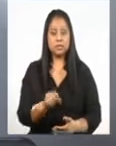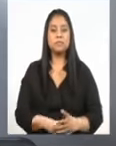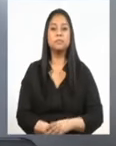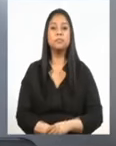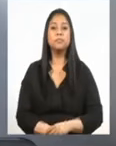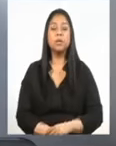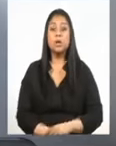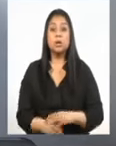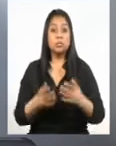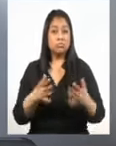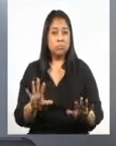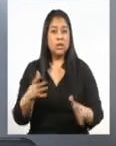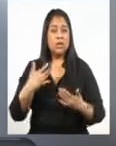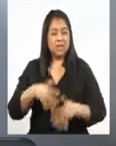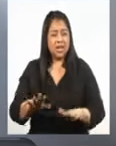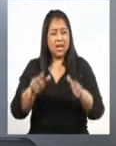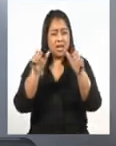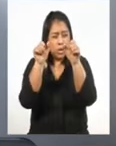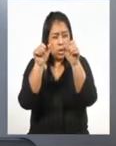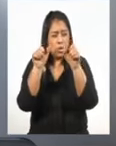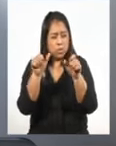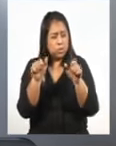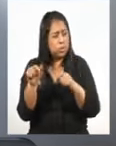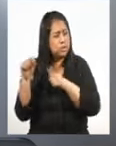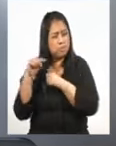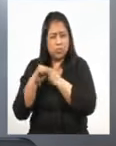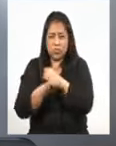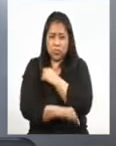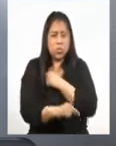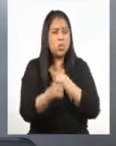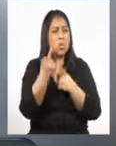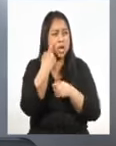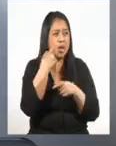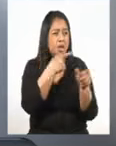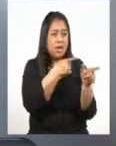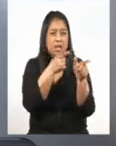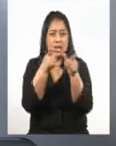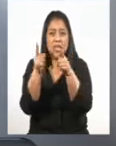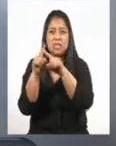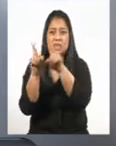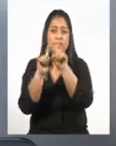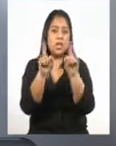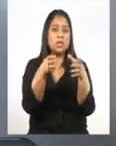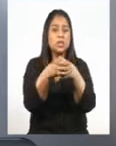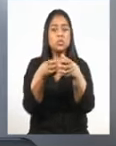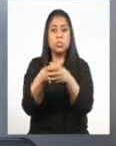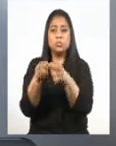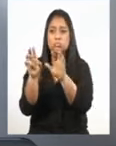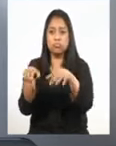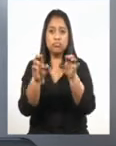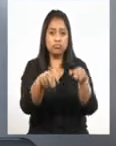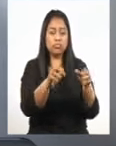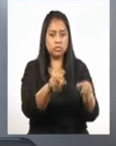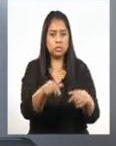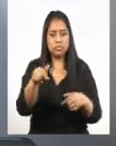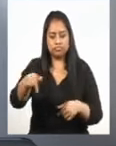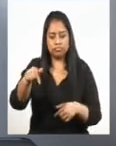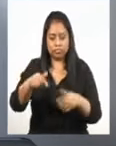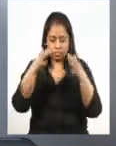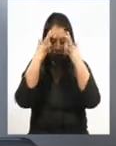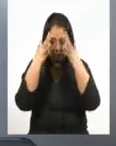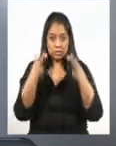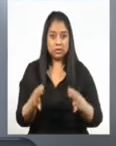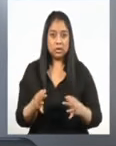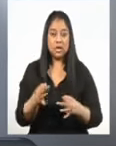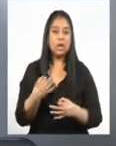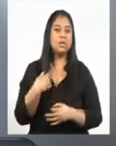Luego de un exhaustivo análisis de escuchar a la población y a los distintos sectores, he tomado la decisión de